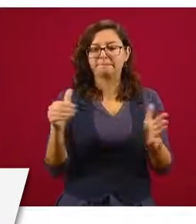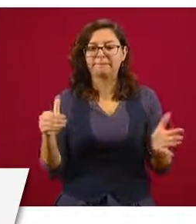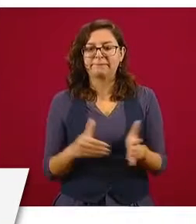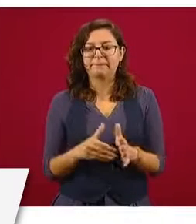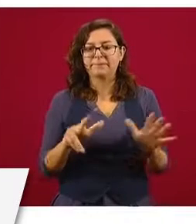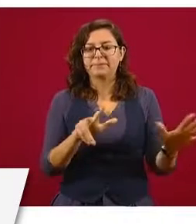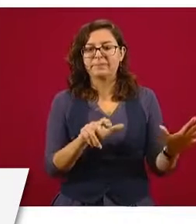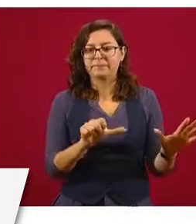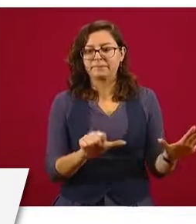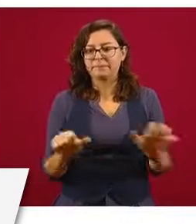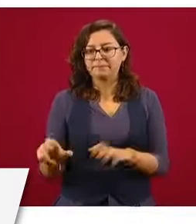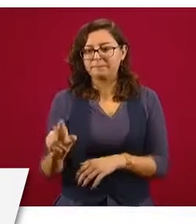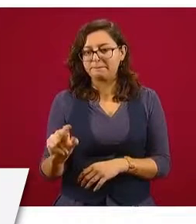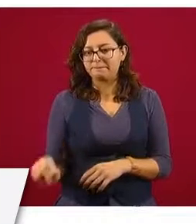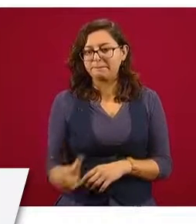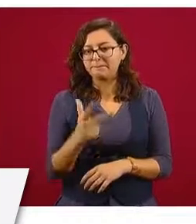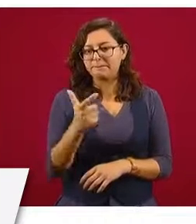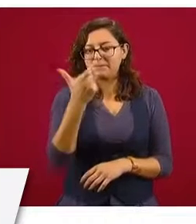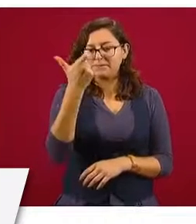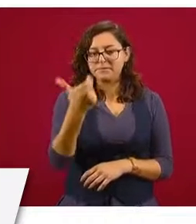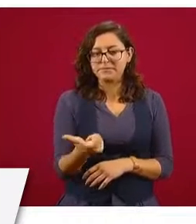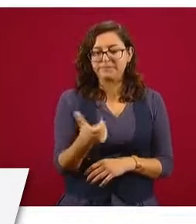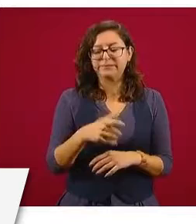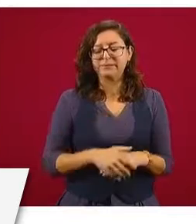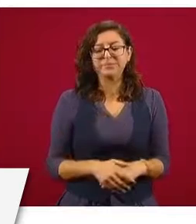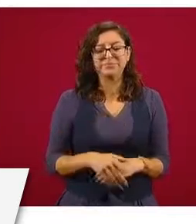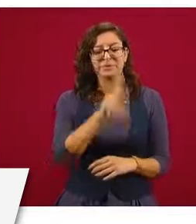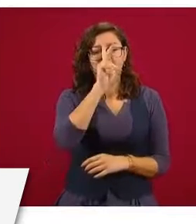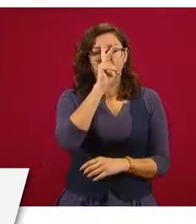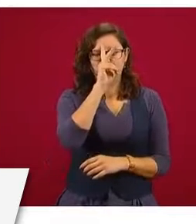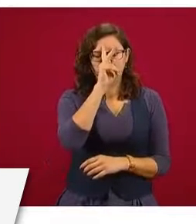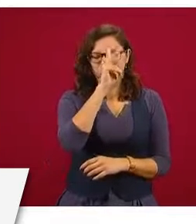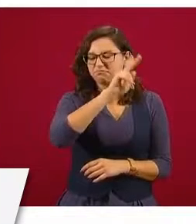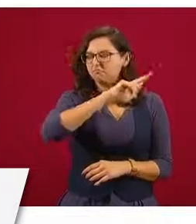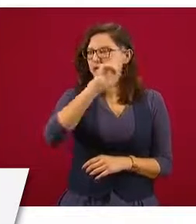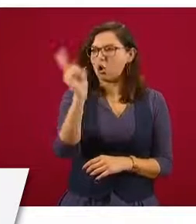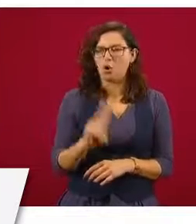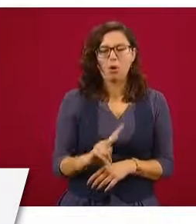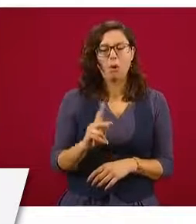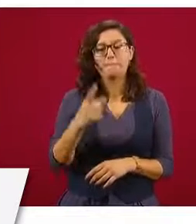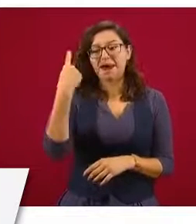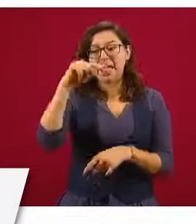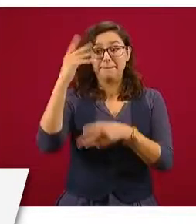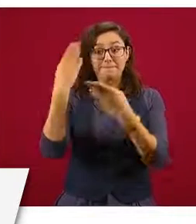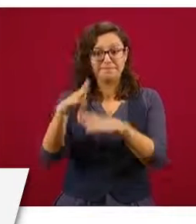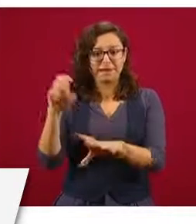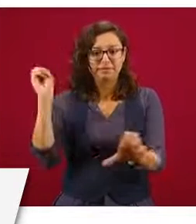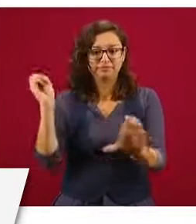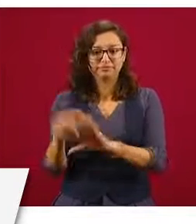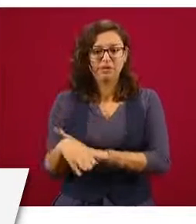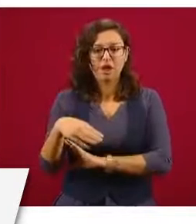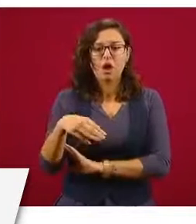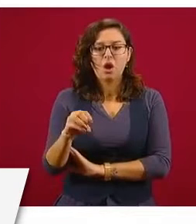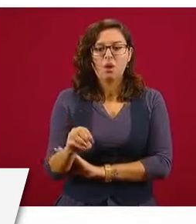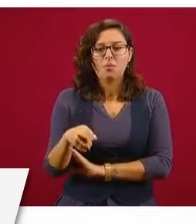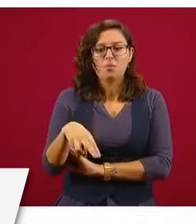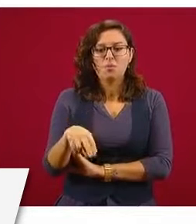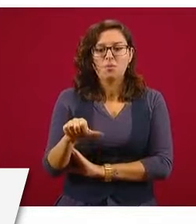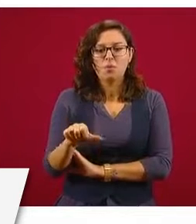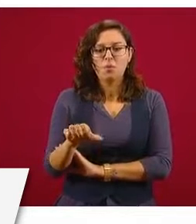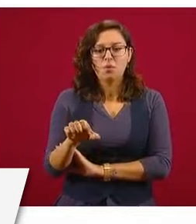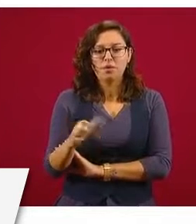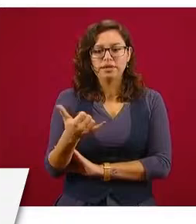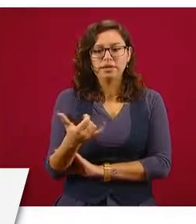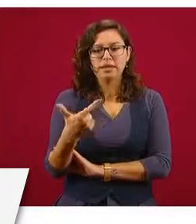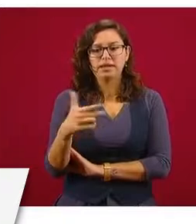684 pesos, mientras que aquí la peor opción en depósito a cuenta es MoneyGram, que nos da seis